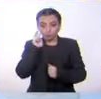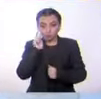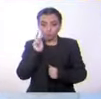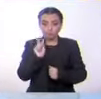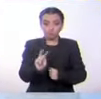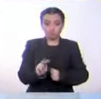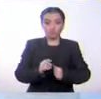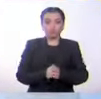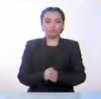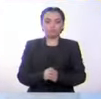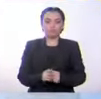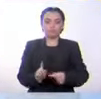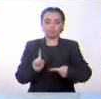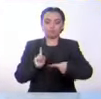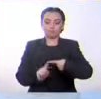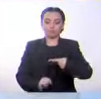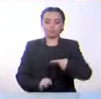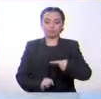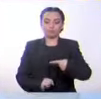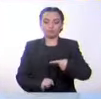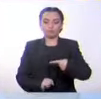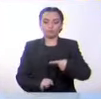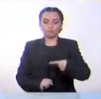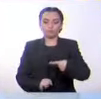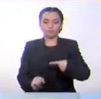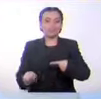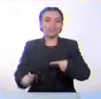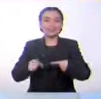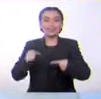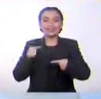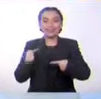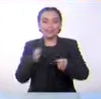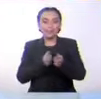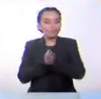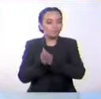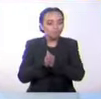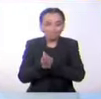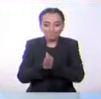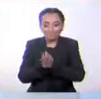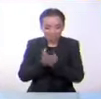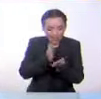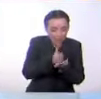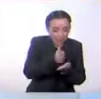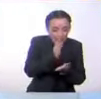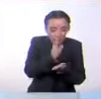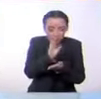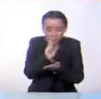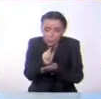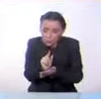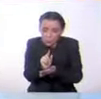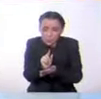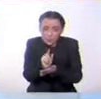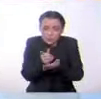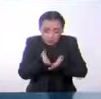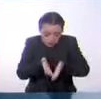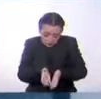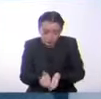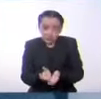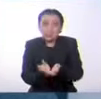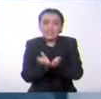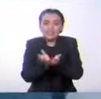En primer lugar, siempre nos emociona ver a un pequeño animalito. Son muy bonitos cuando nacen, ¿verdad?